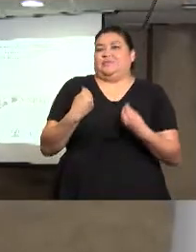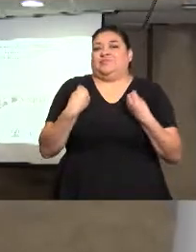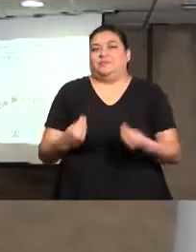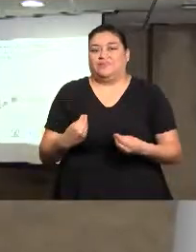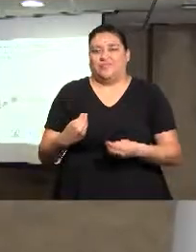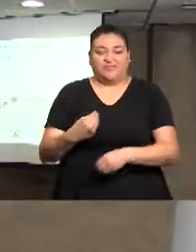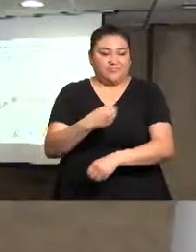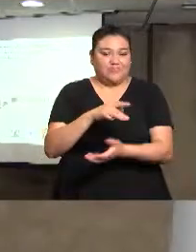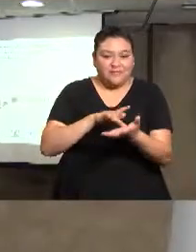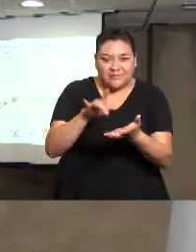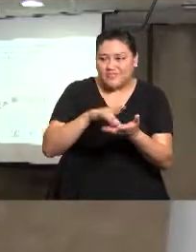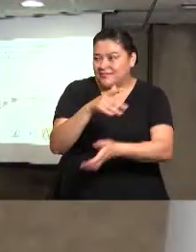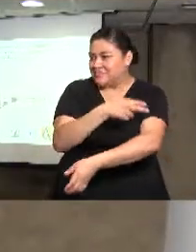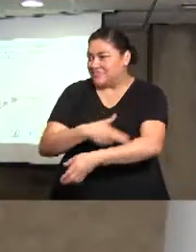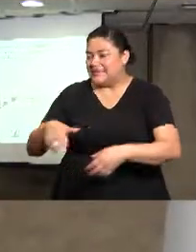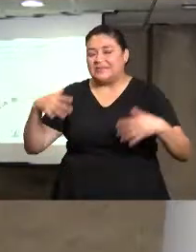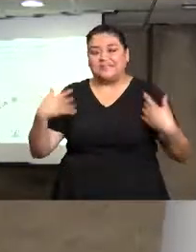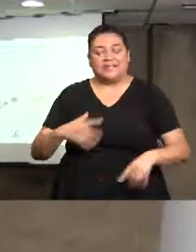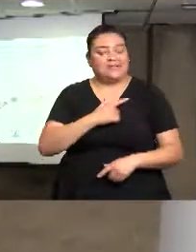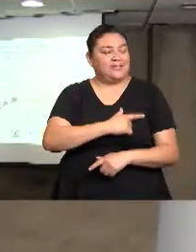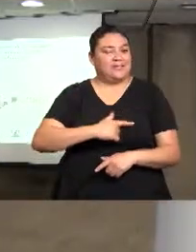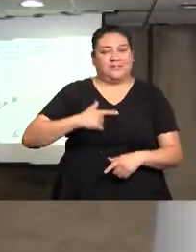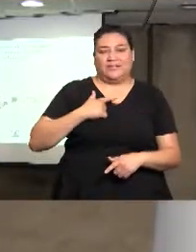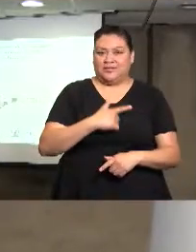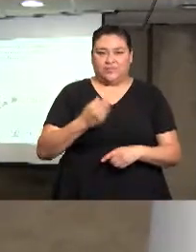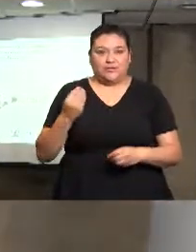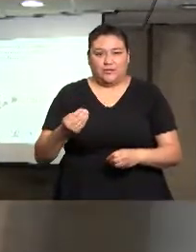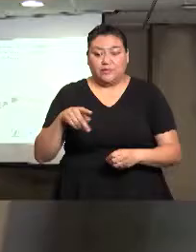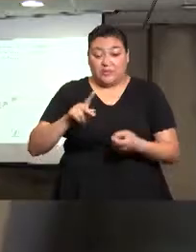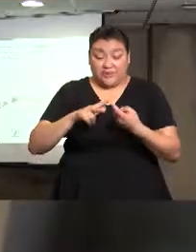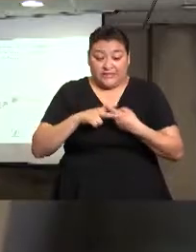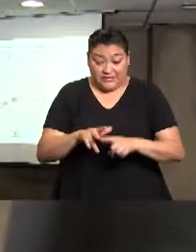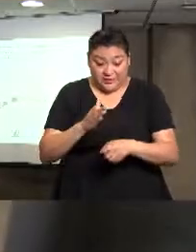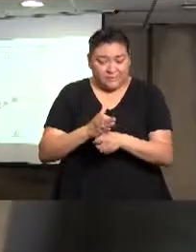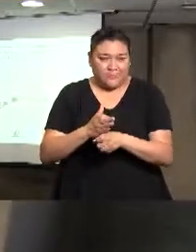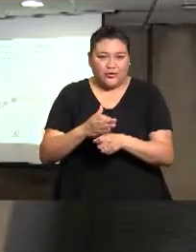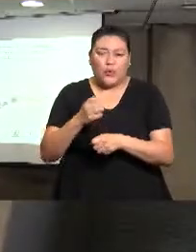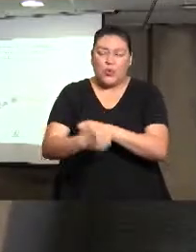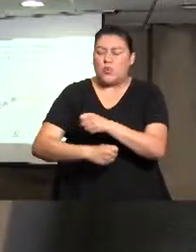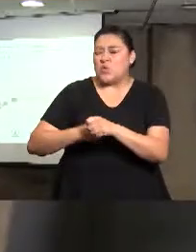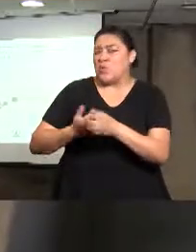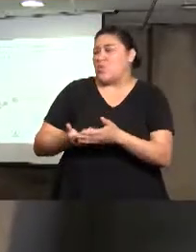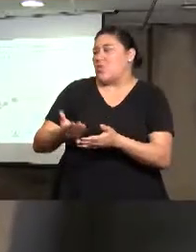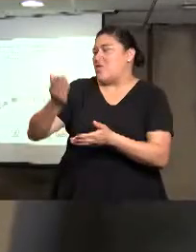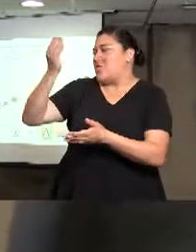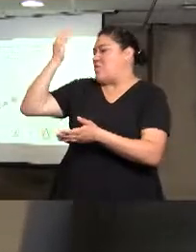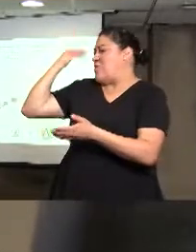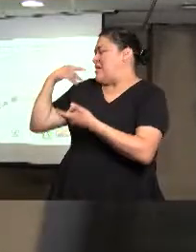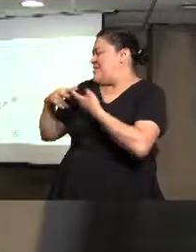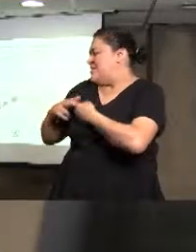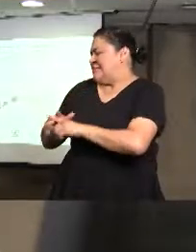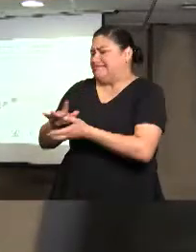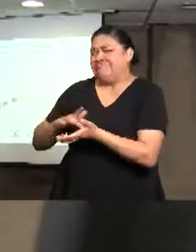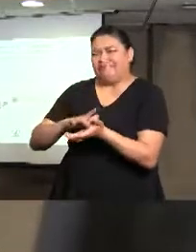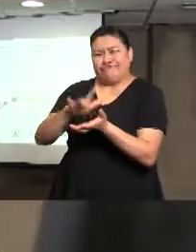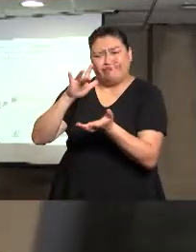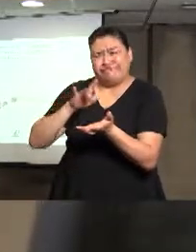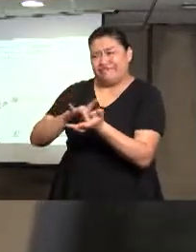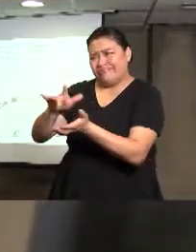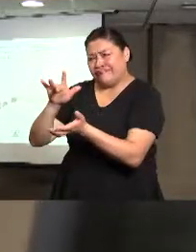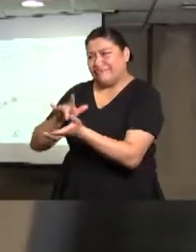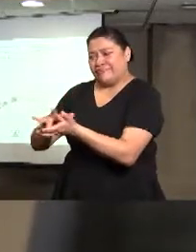que ha empezado para muchos de nosotros hace muchos años. un deseo de ayudar